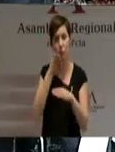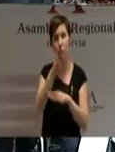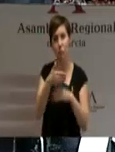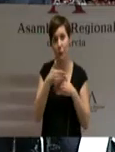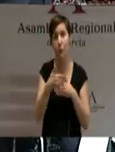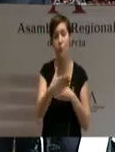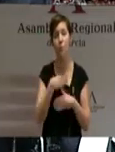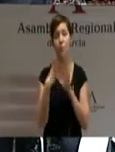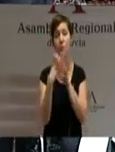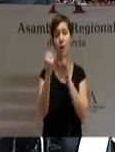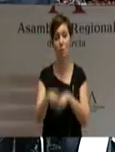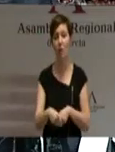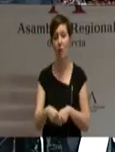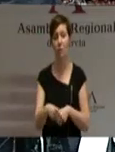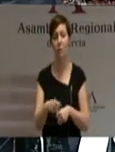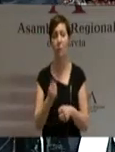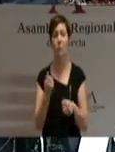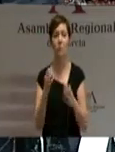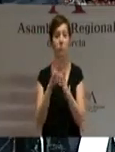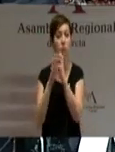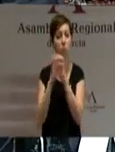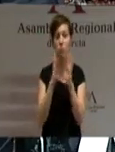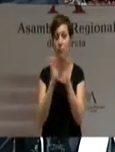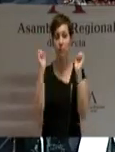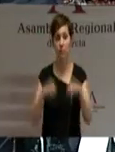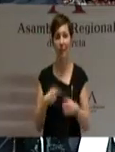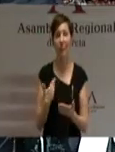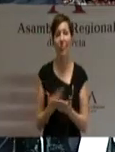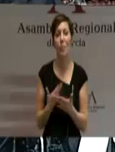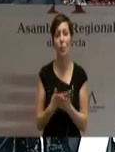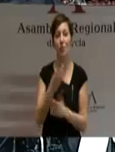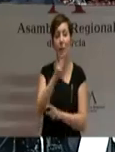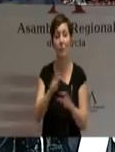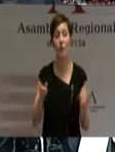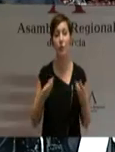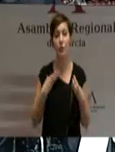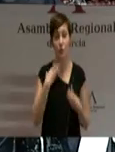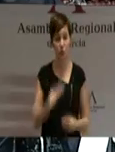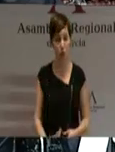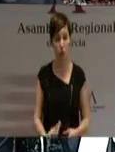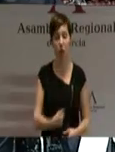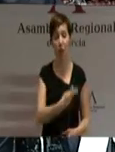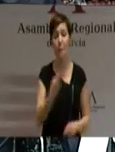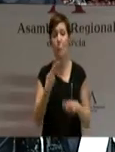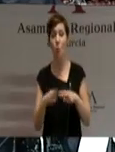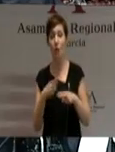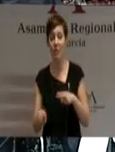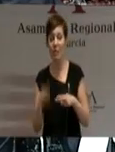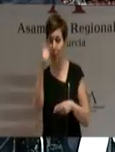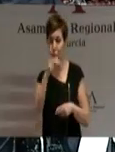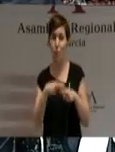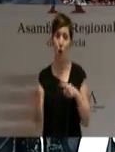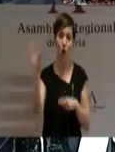y entendimiento que sirvan para demostrar a los ciudadanos que la política y los políticos no son el problema de la